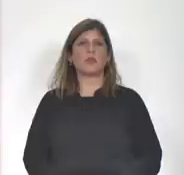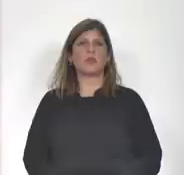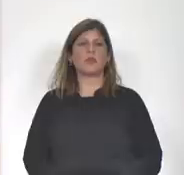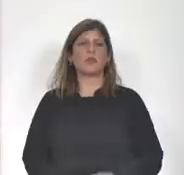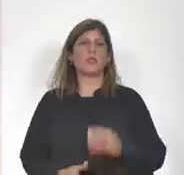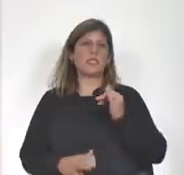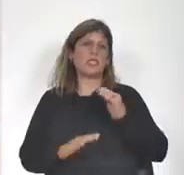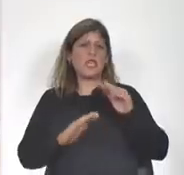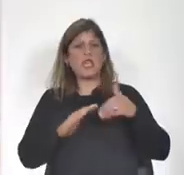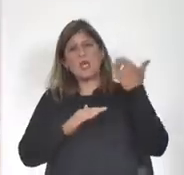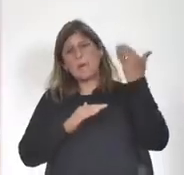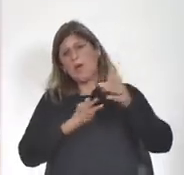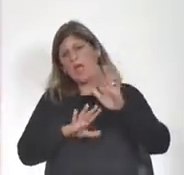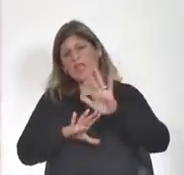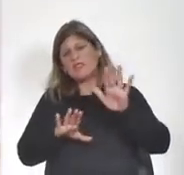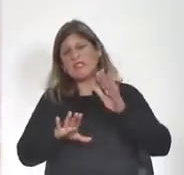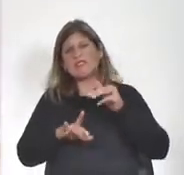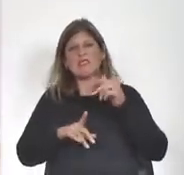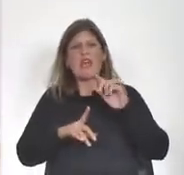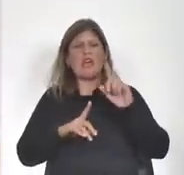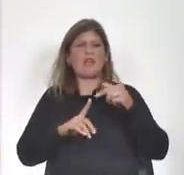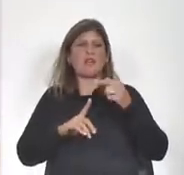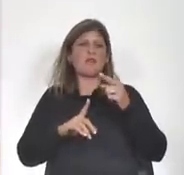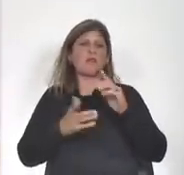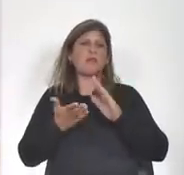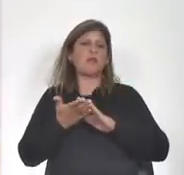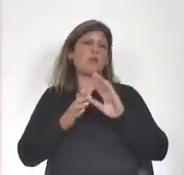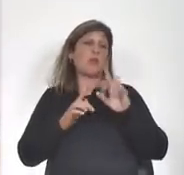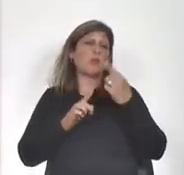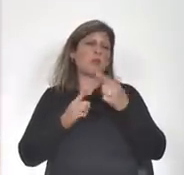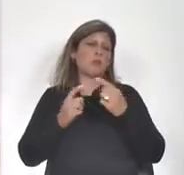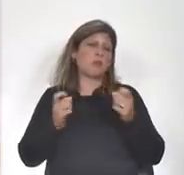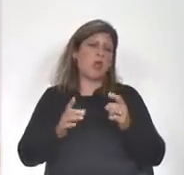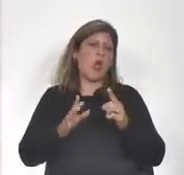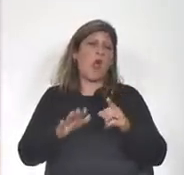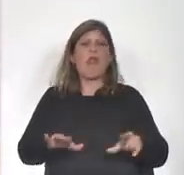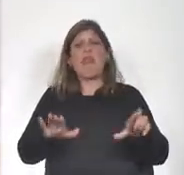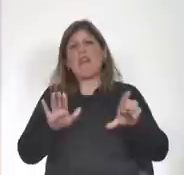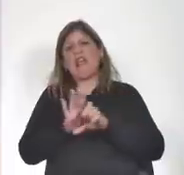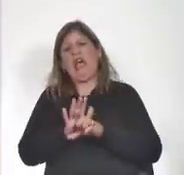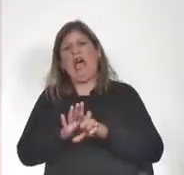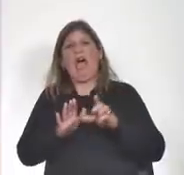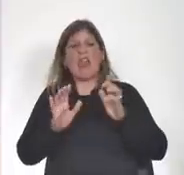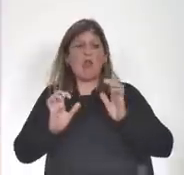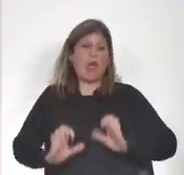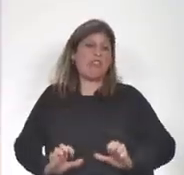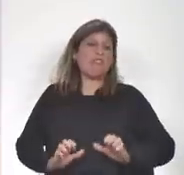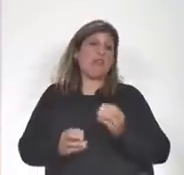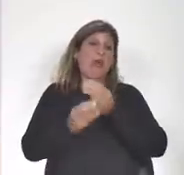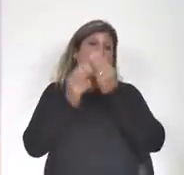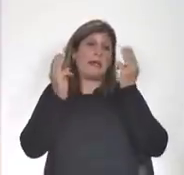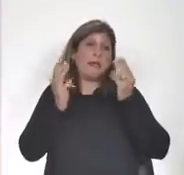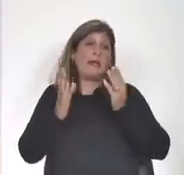es si más allá de cualquier otra consideración legal o ética general